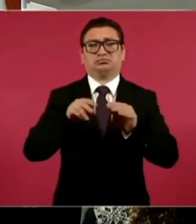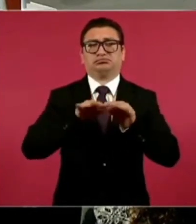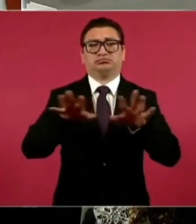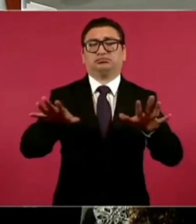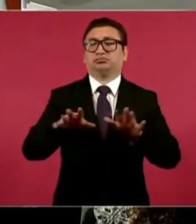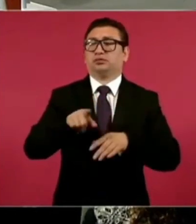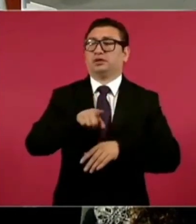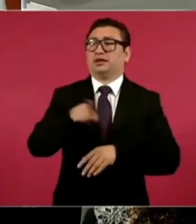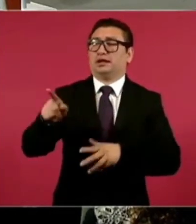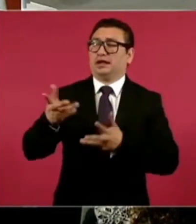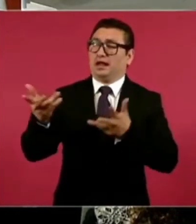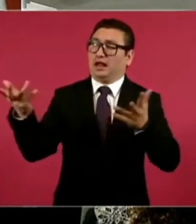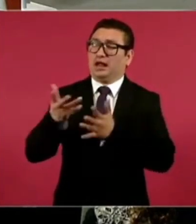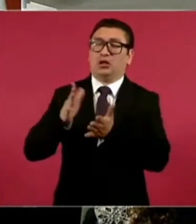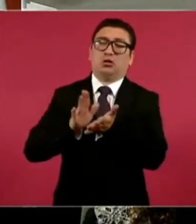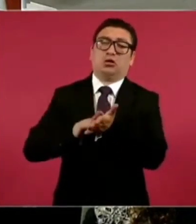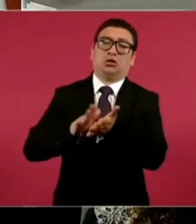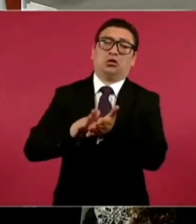aplaudir y a callar.